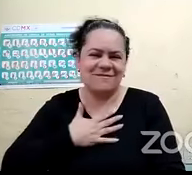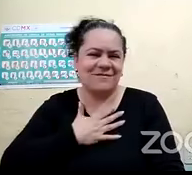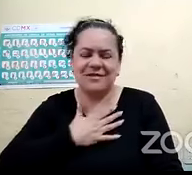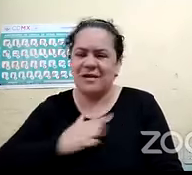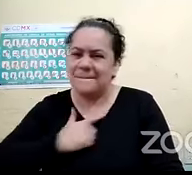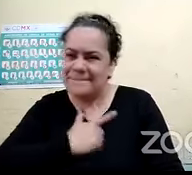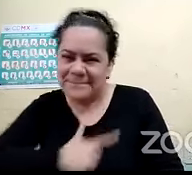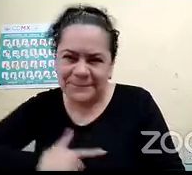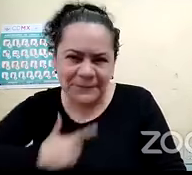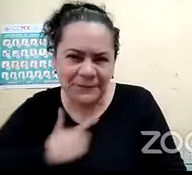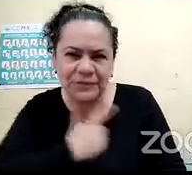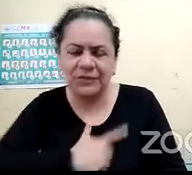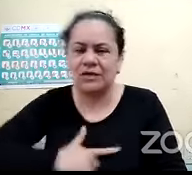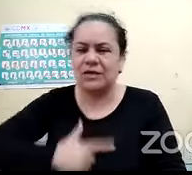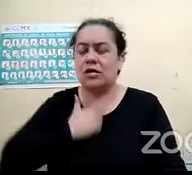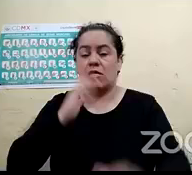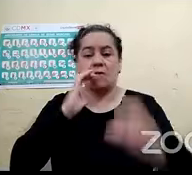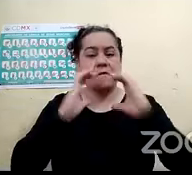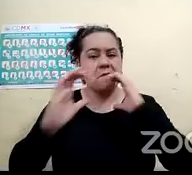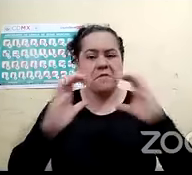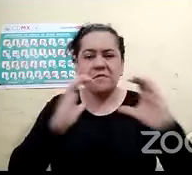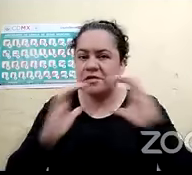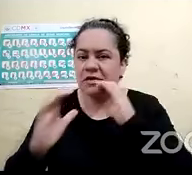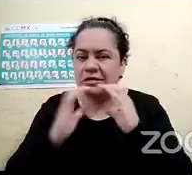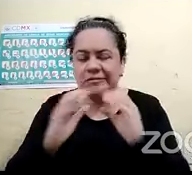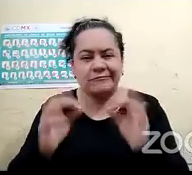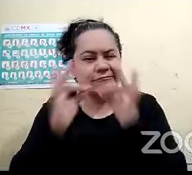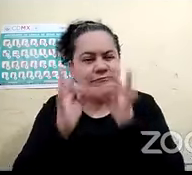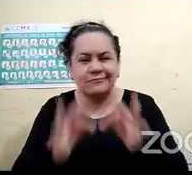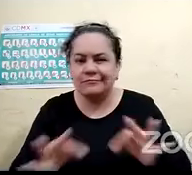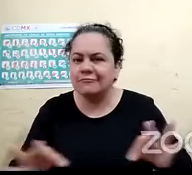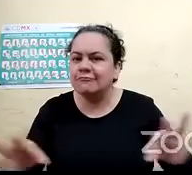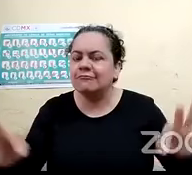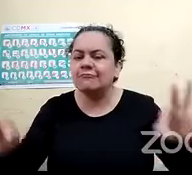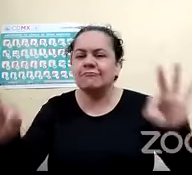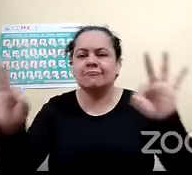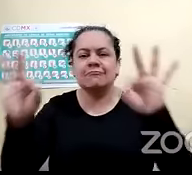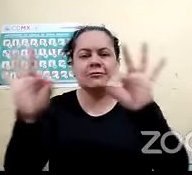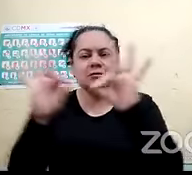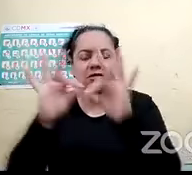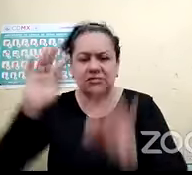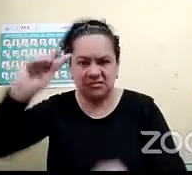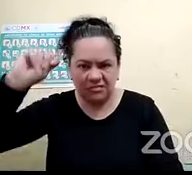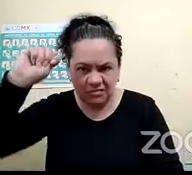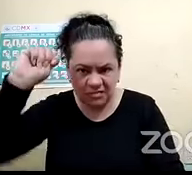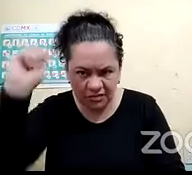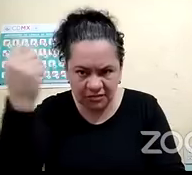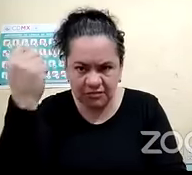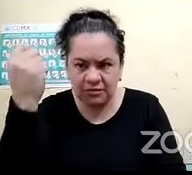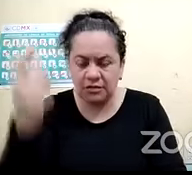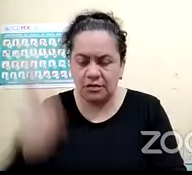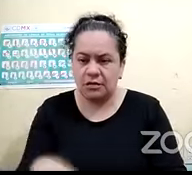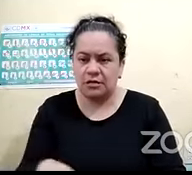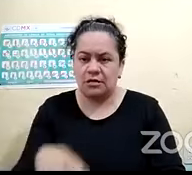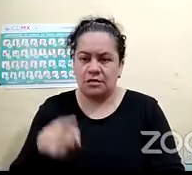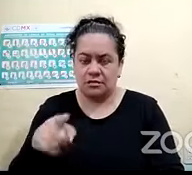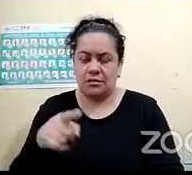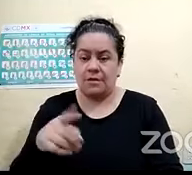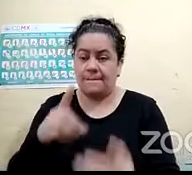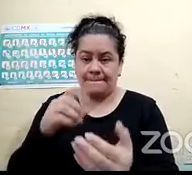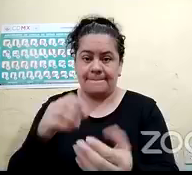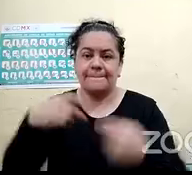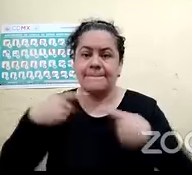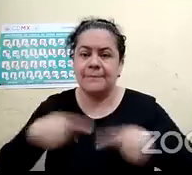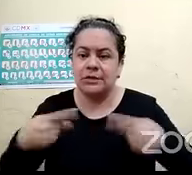métodos de comunicación me parecen importantes y en el caso de las personas con sordocieguera podemos